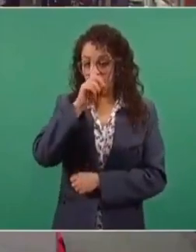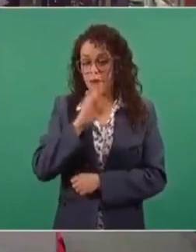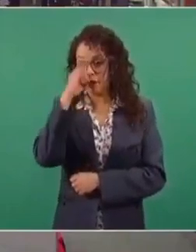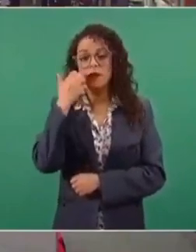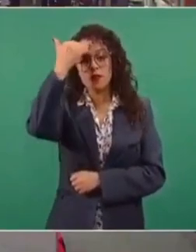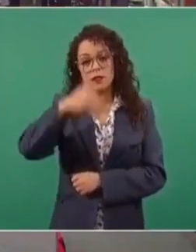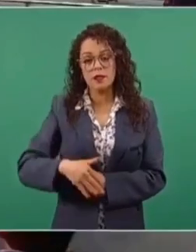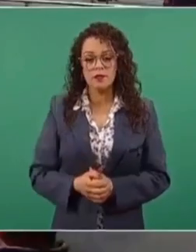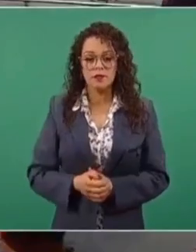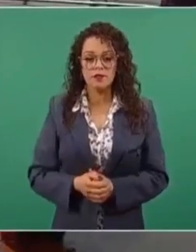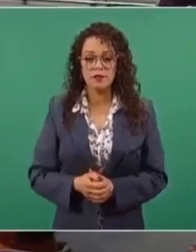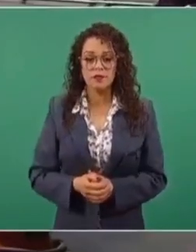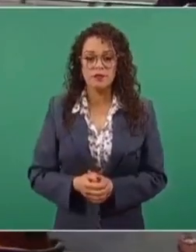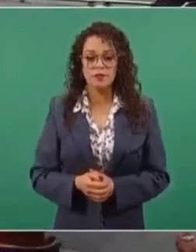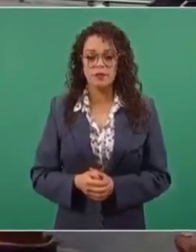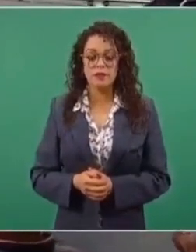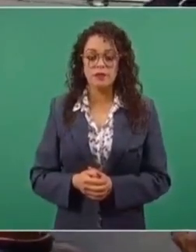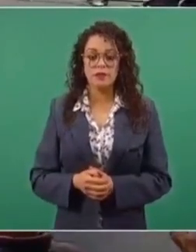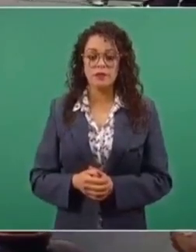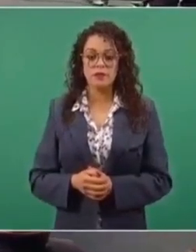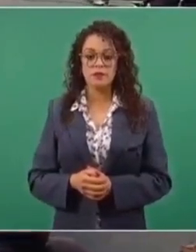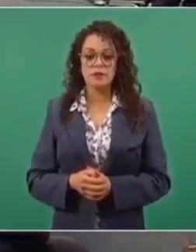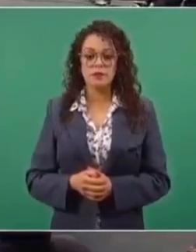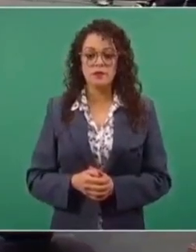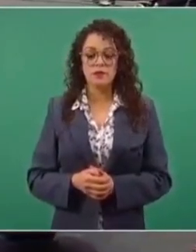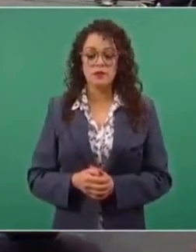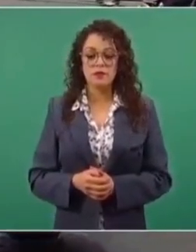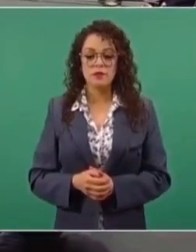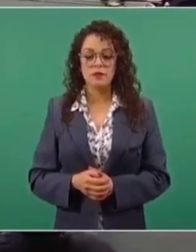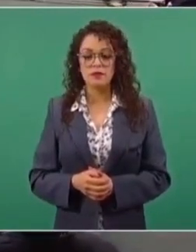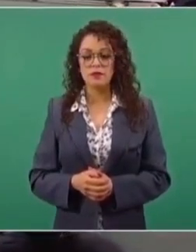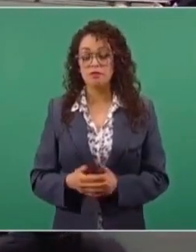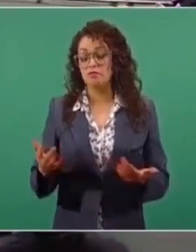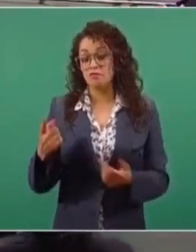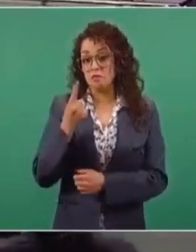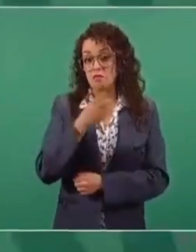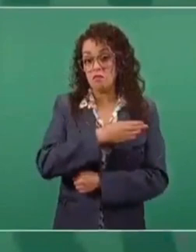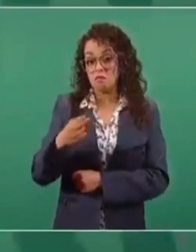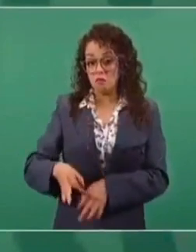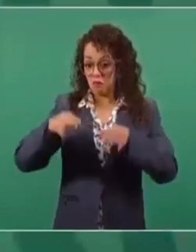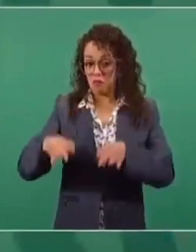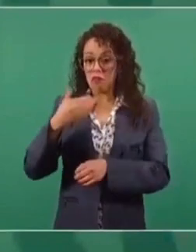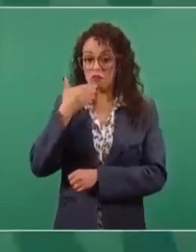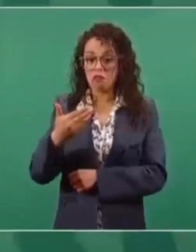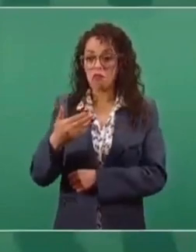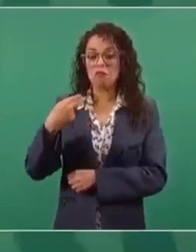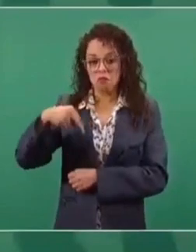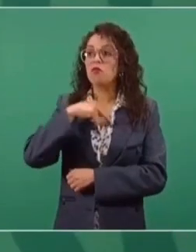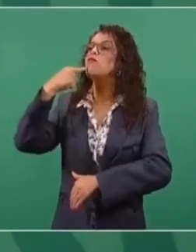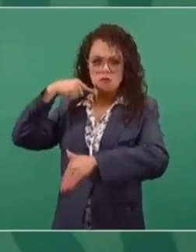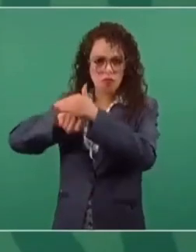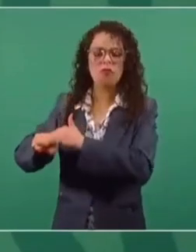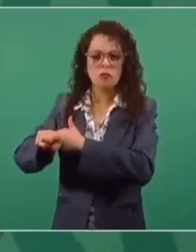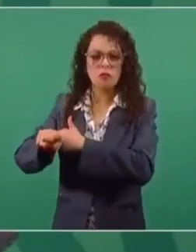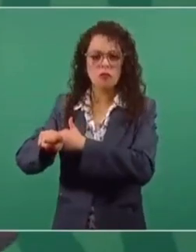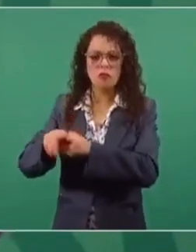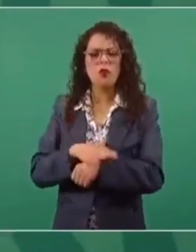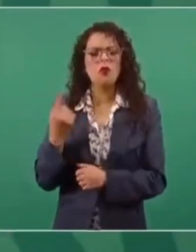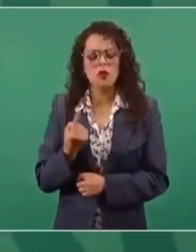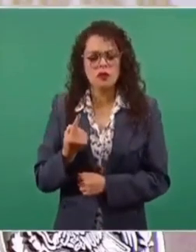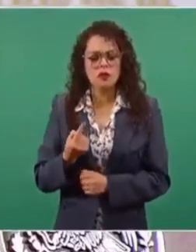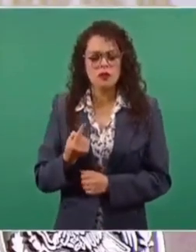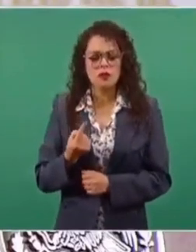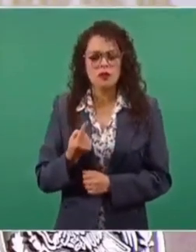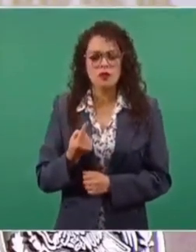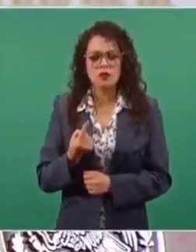Bueno, miren, qué bien que tuvo efecto nuestra denuncia, porque es un